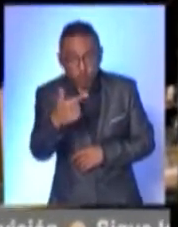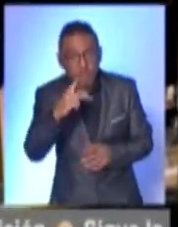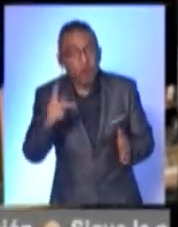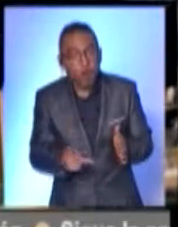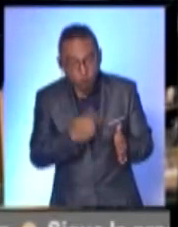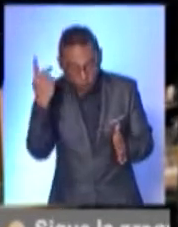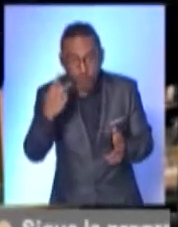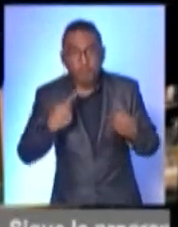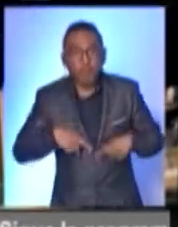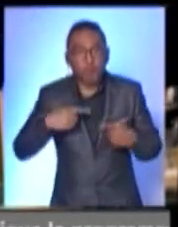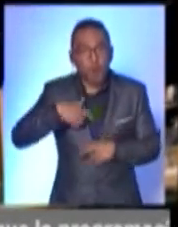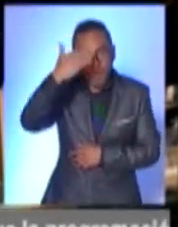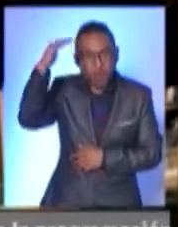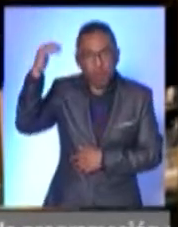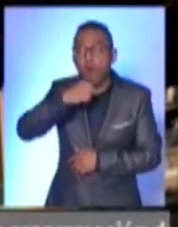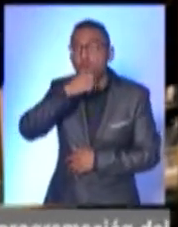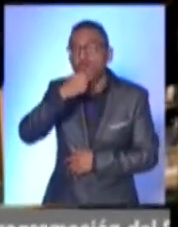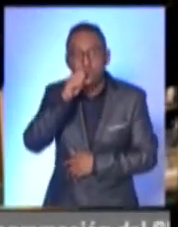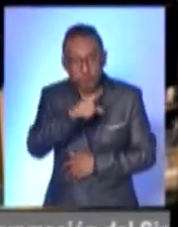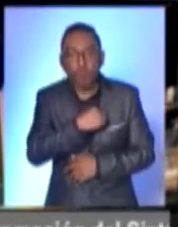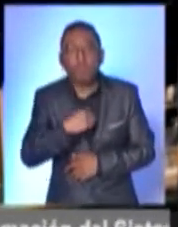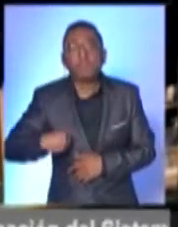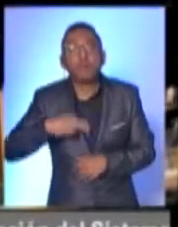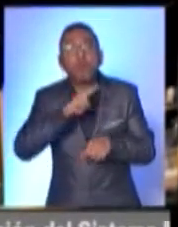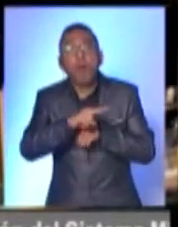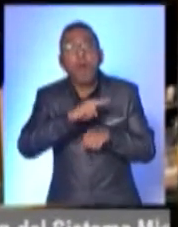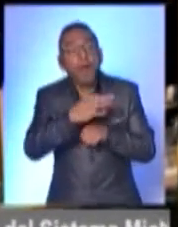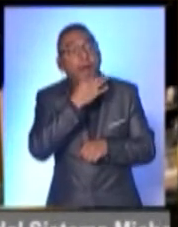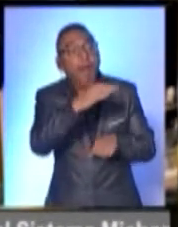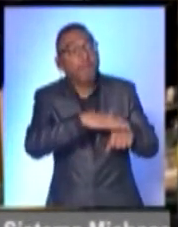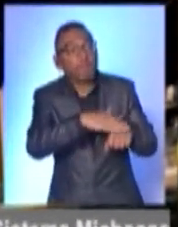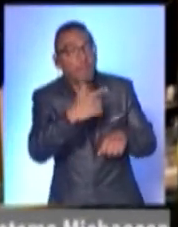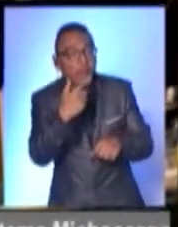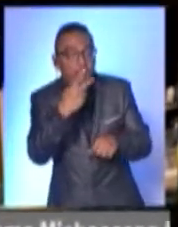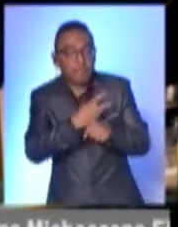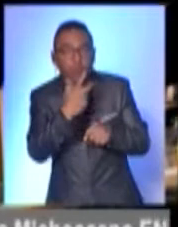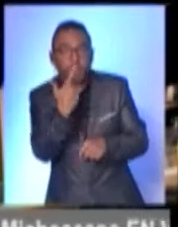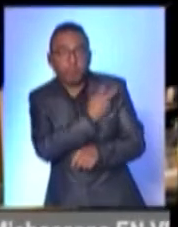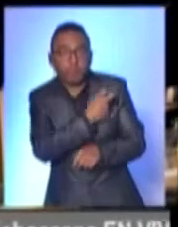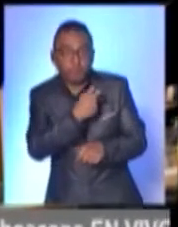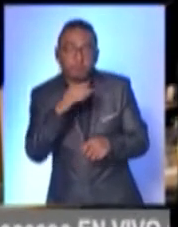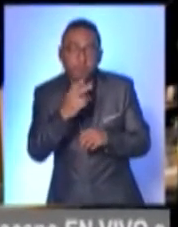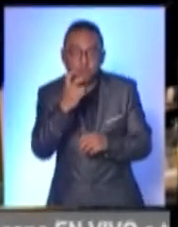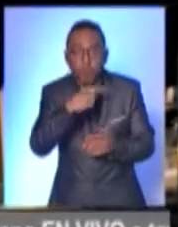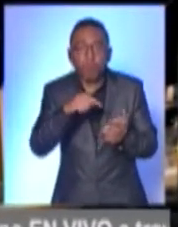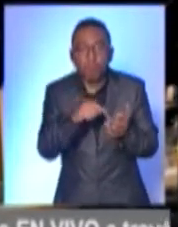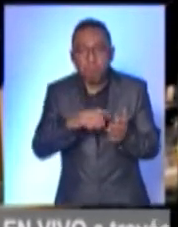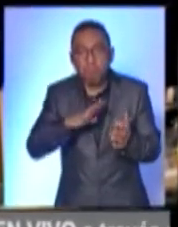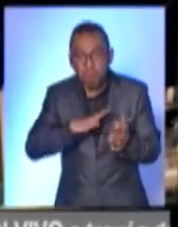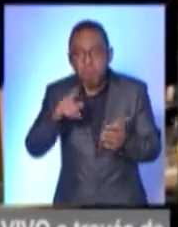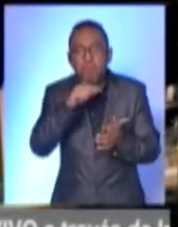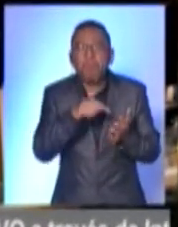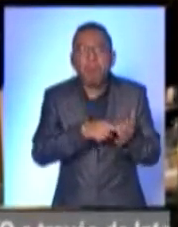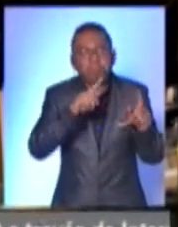de nueva cuenta a los adultos mayores del municipio de Uruapan, recordando que en este caso se ubicaron módulos en diferentes